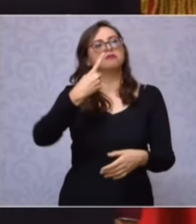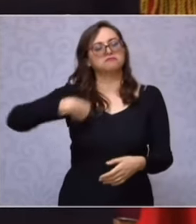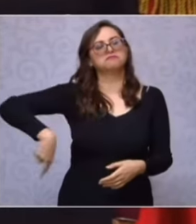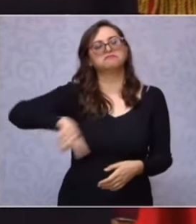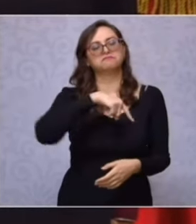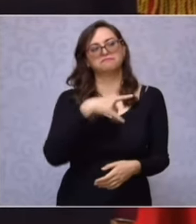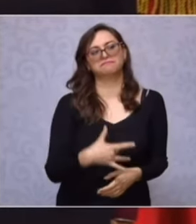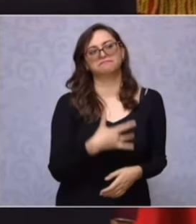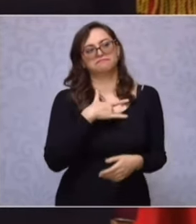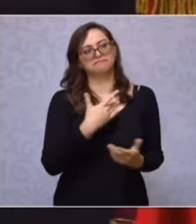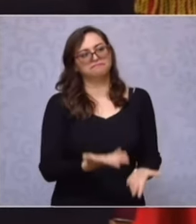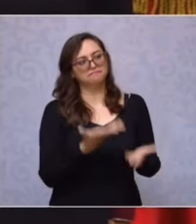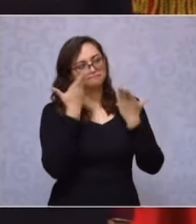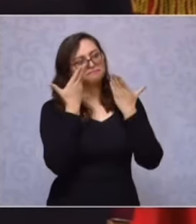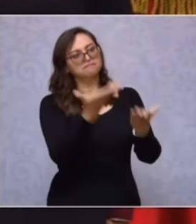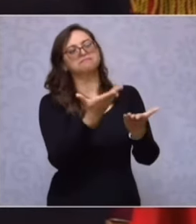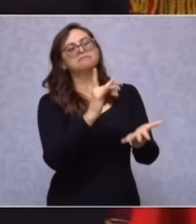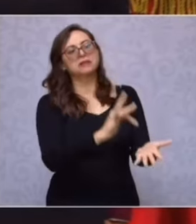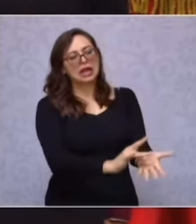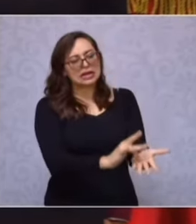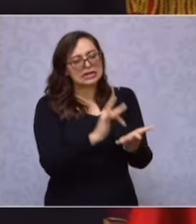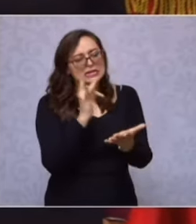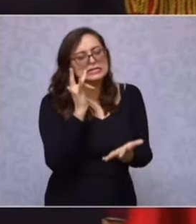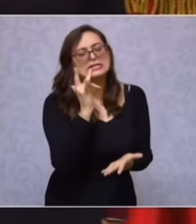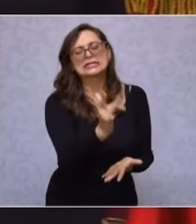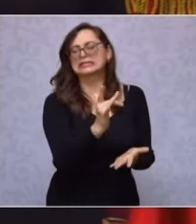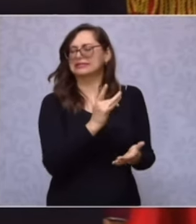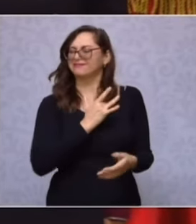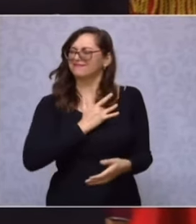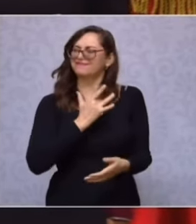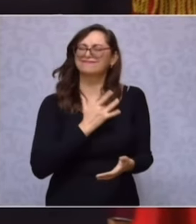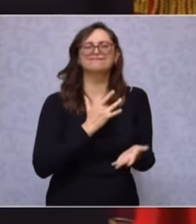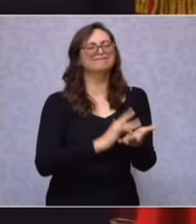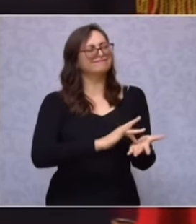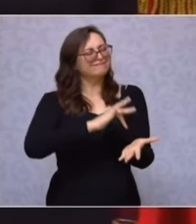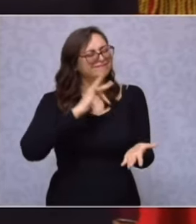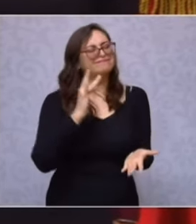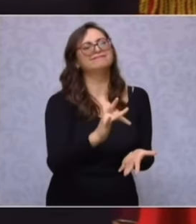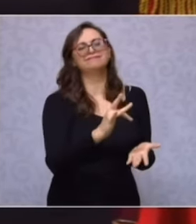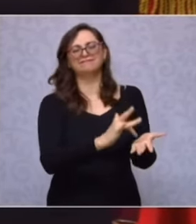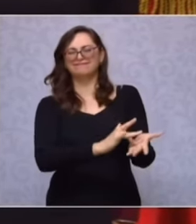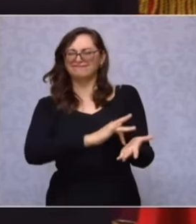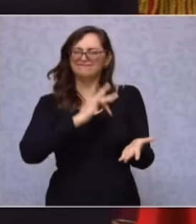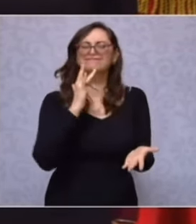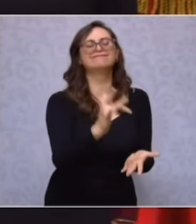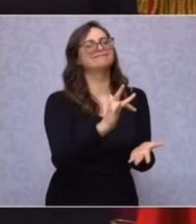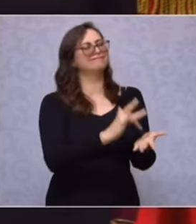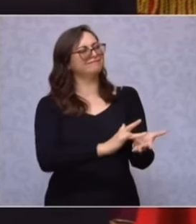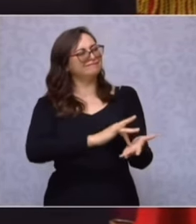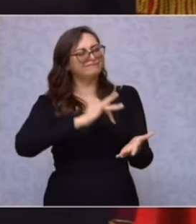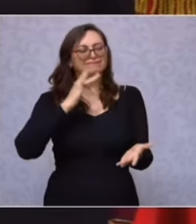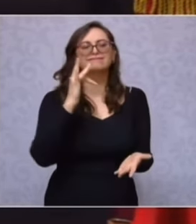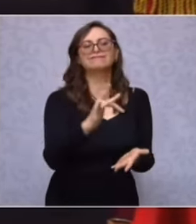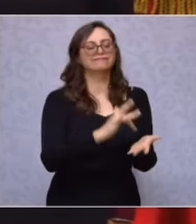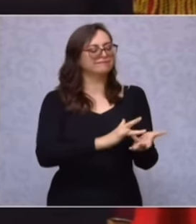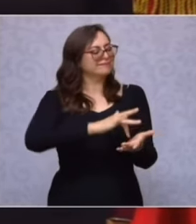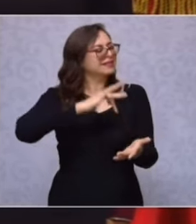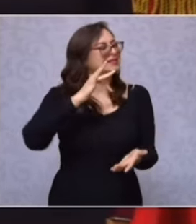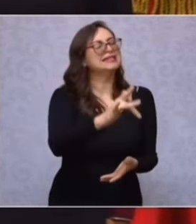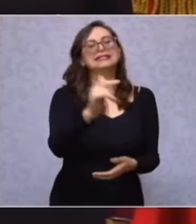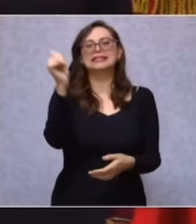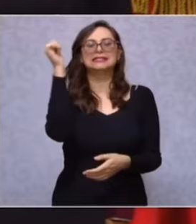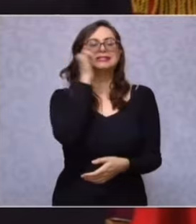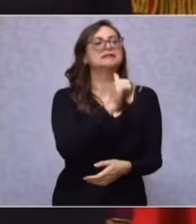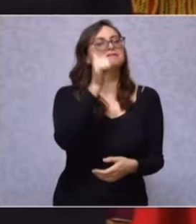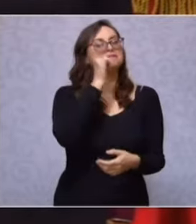agradecimiento. Profundas gracias, gracias, gracias, gracias por siempre. Ha sido